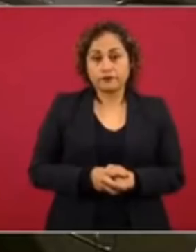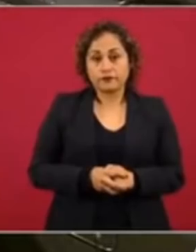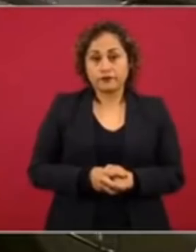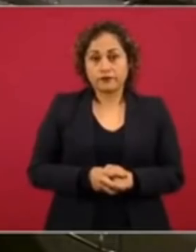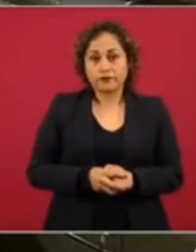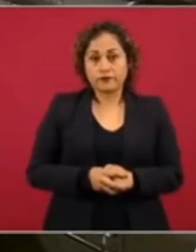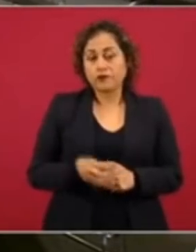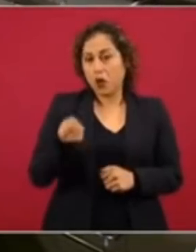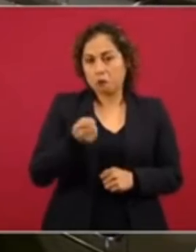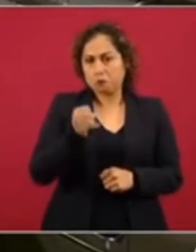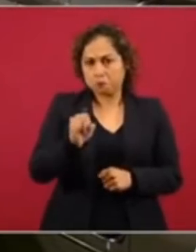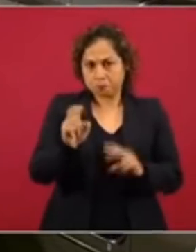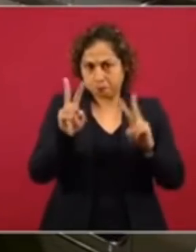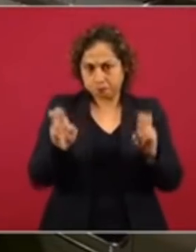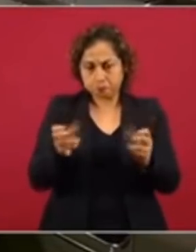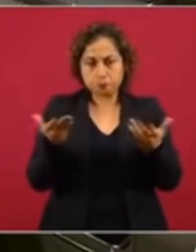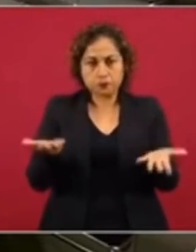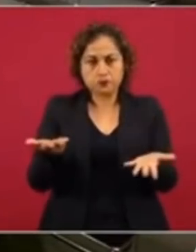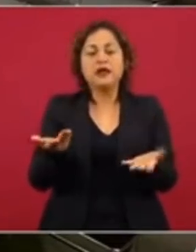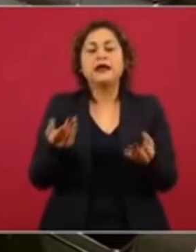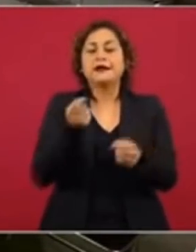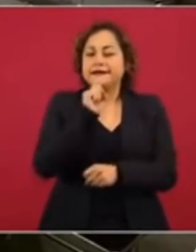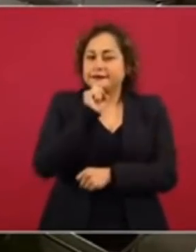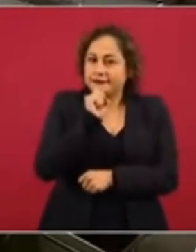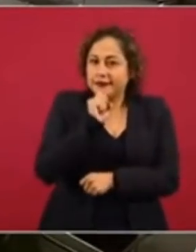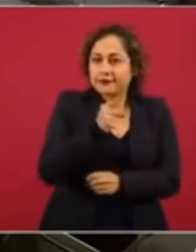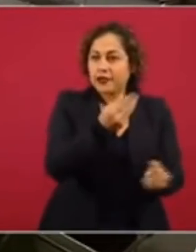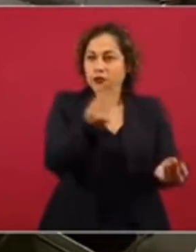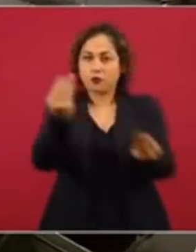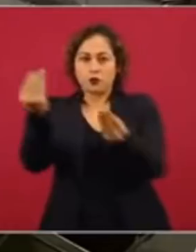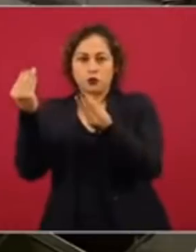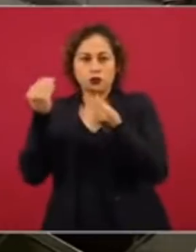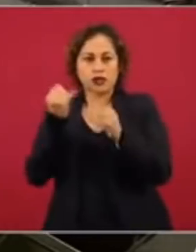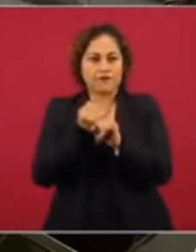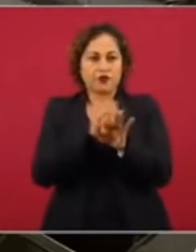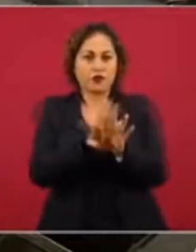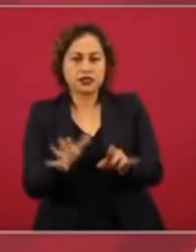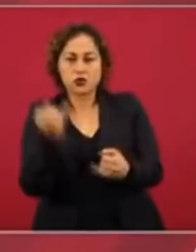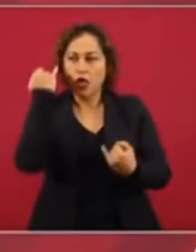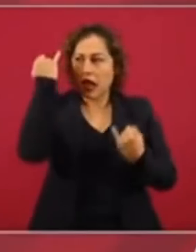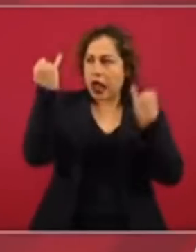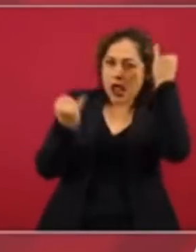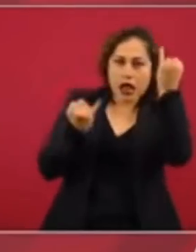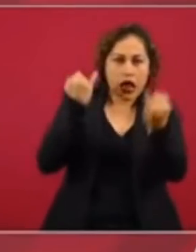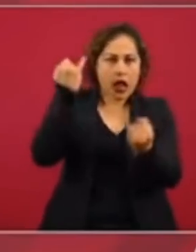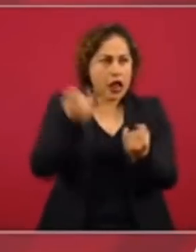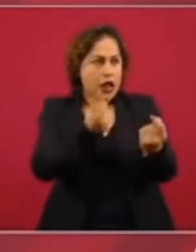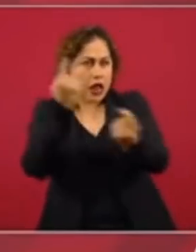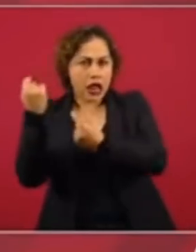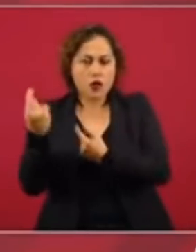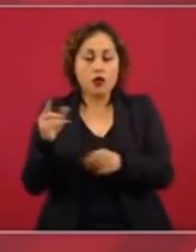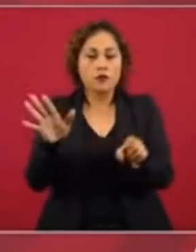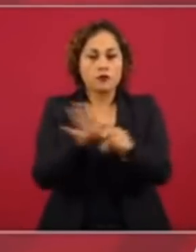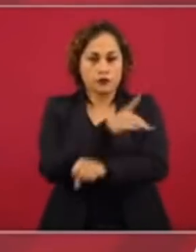También hay mucha especulación o conjeturas, porque nadie ha